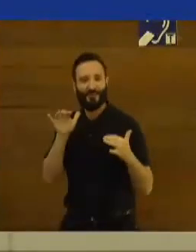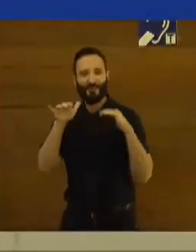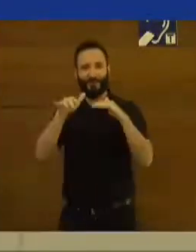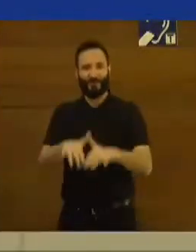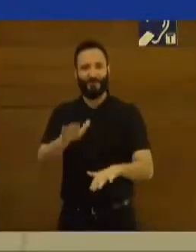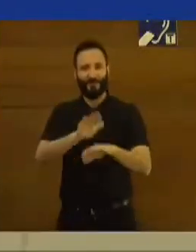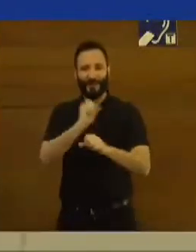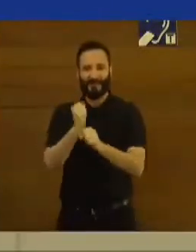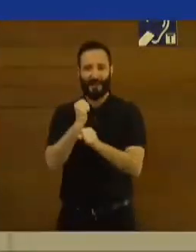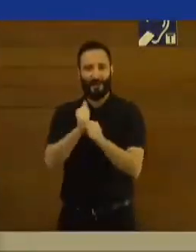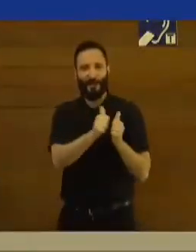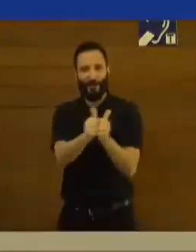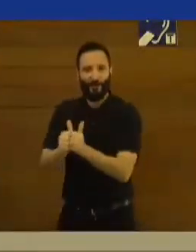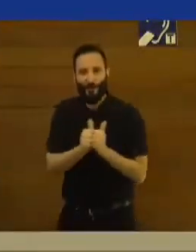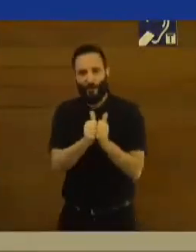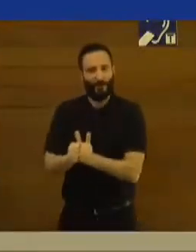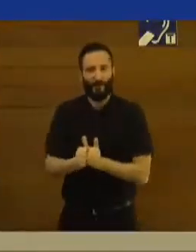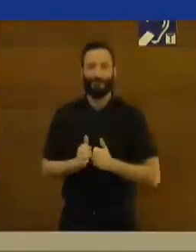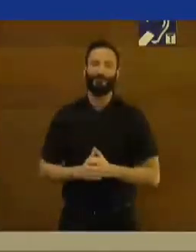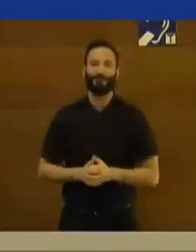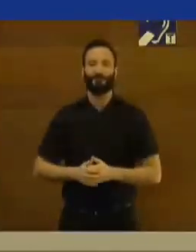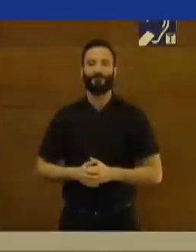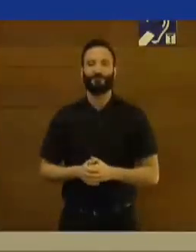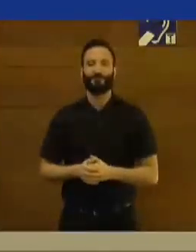seguir trabajando, como lo hemos hecho hasta ahora, de manera conjunta.